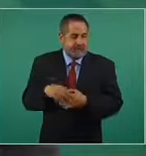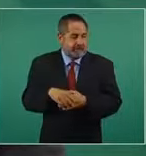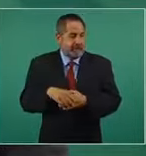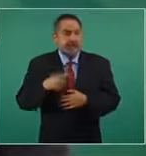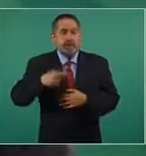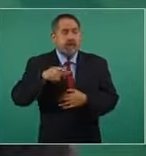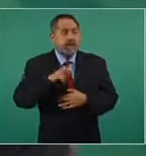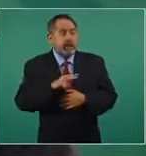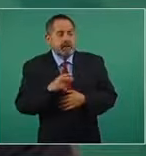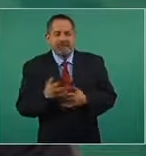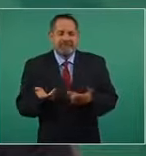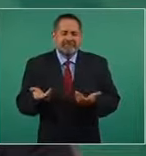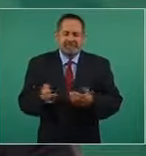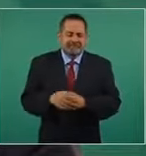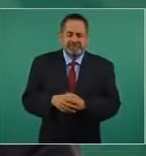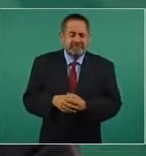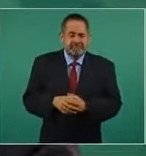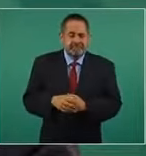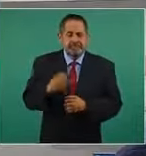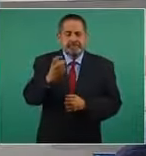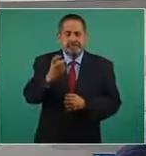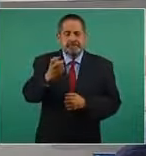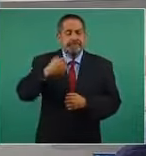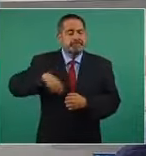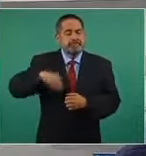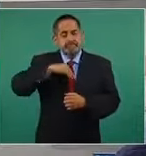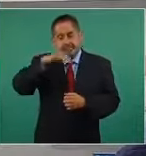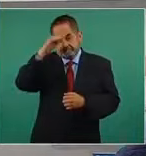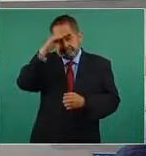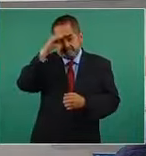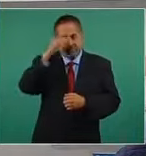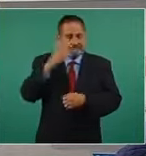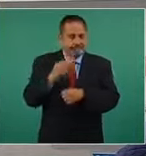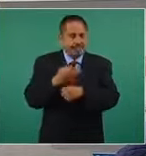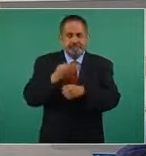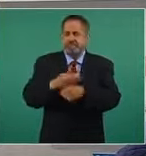Entonces, por eso vamos a tener esta sección.